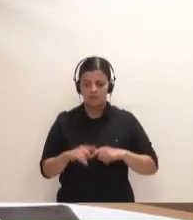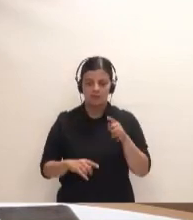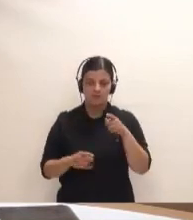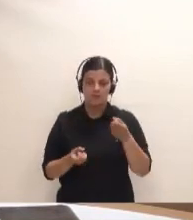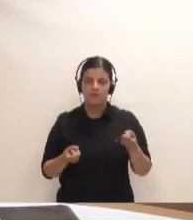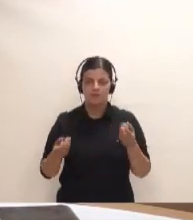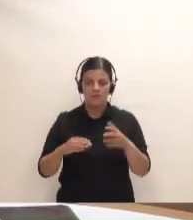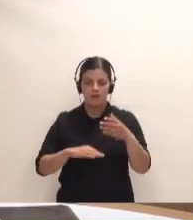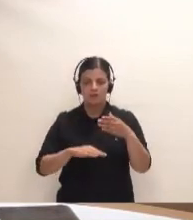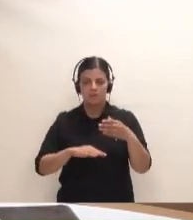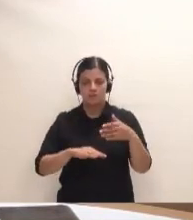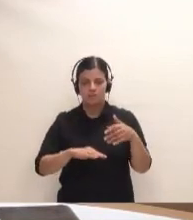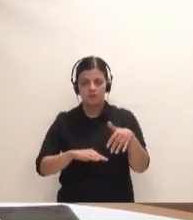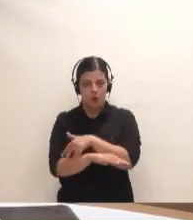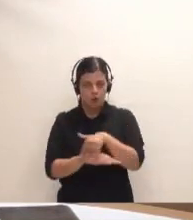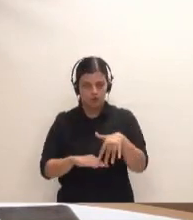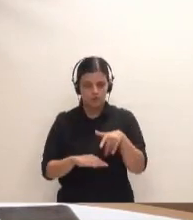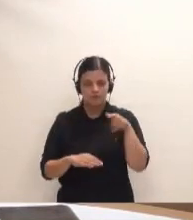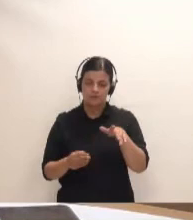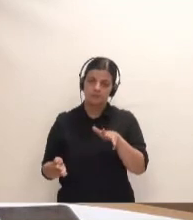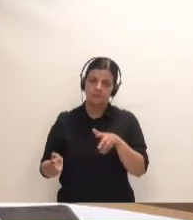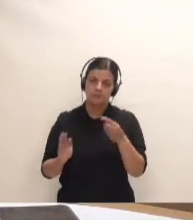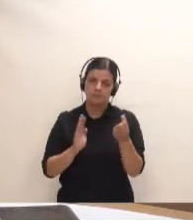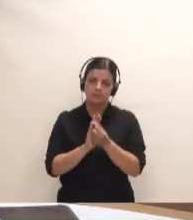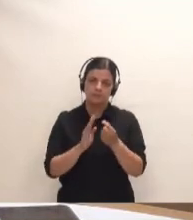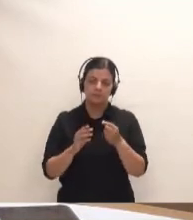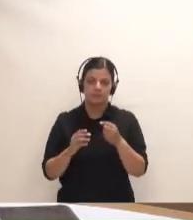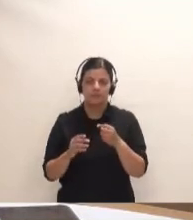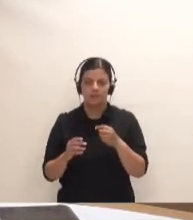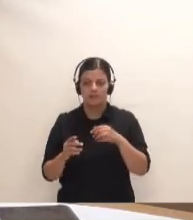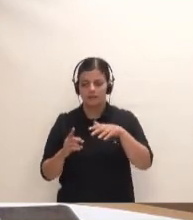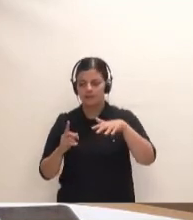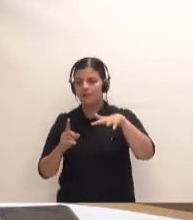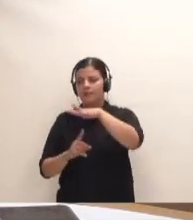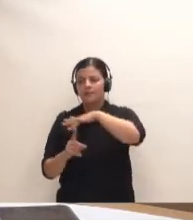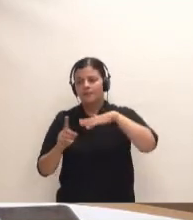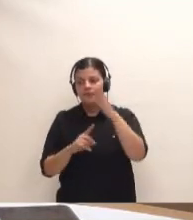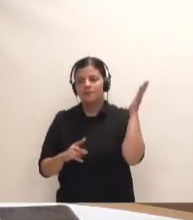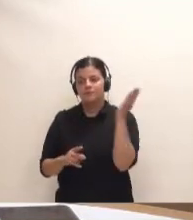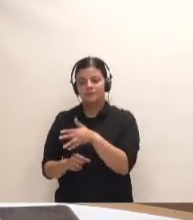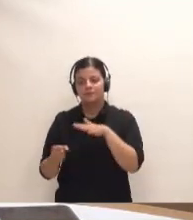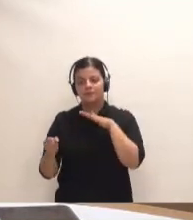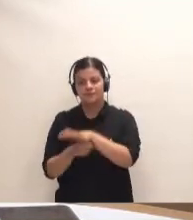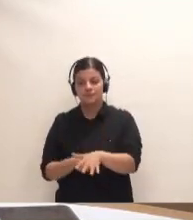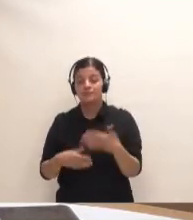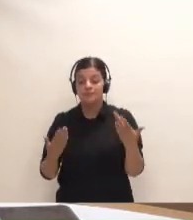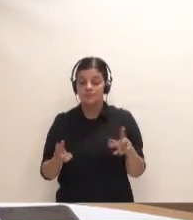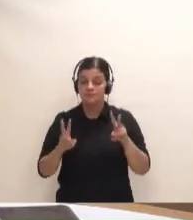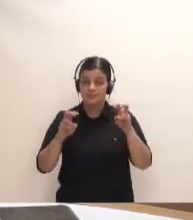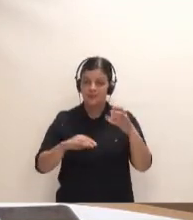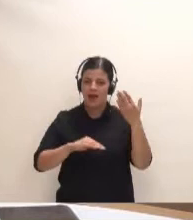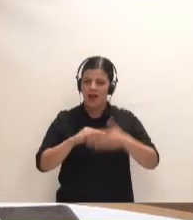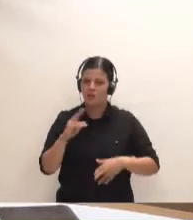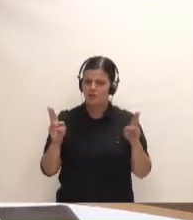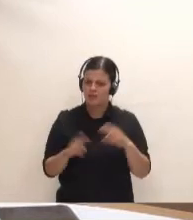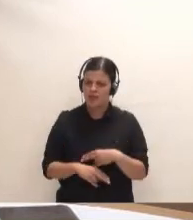los criterios de la Declaración de Impacto Ambiental. Respecto a la caducidad, yo creo que lo que tienen que hacer es ponerse un